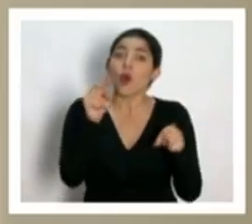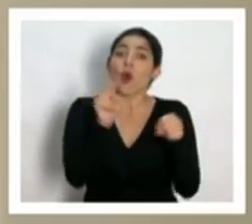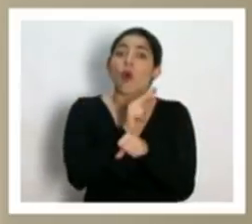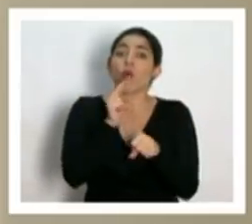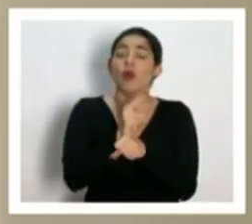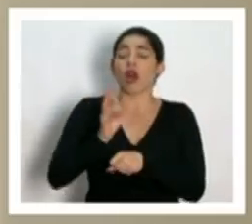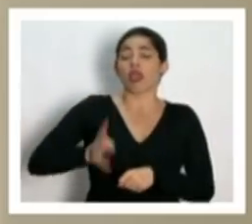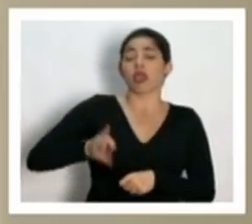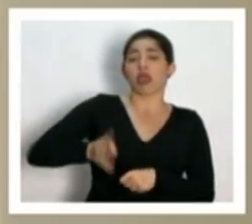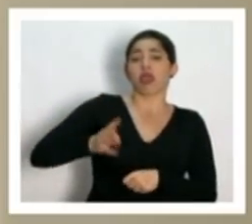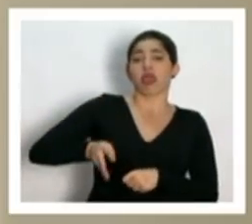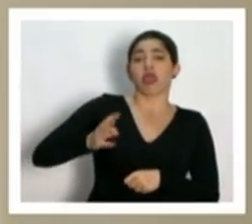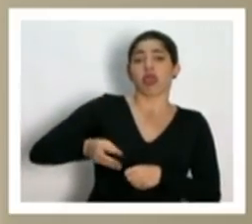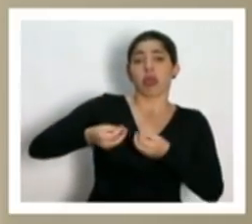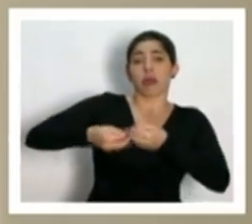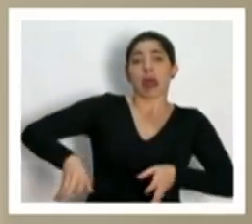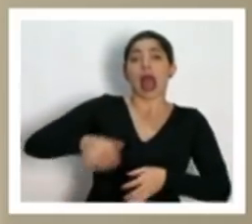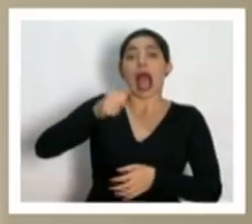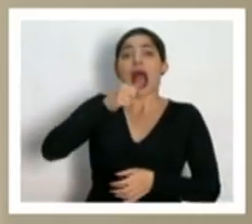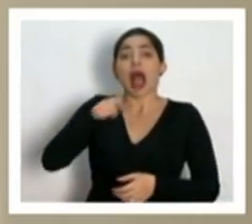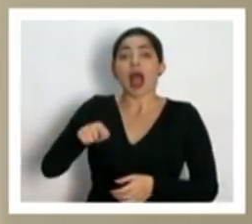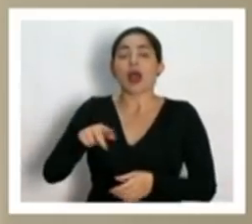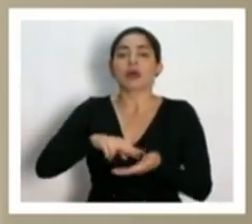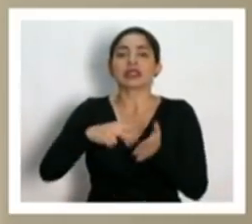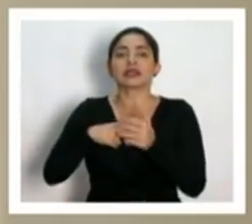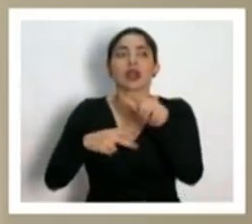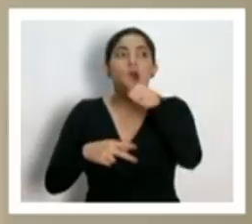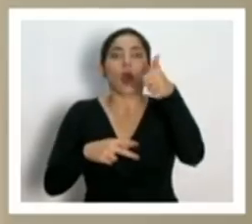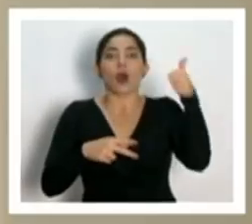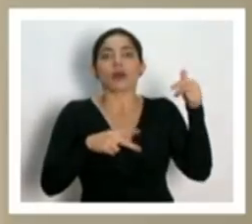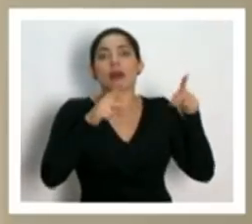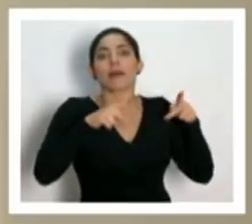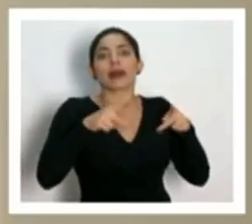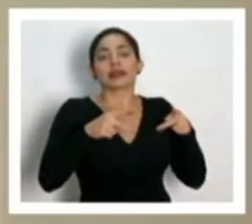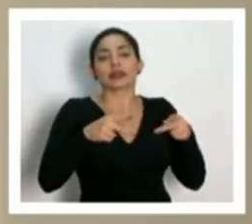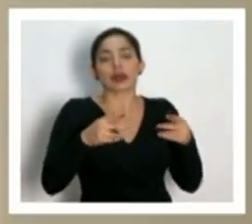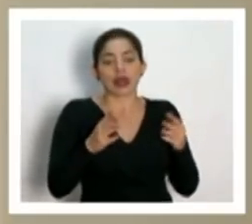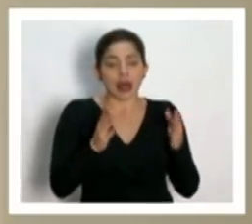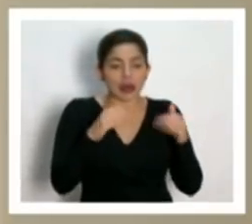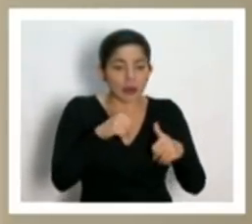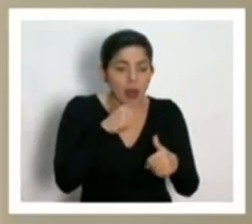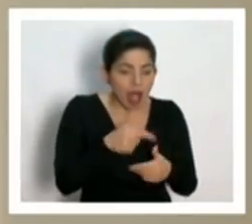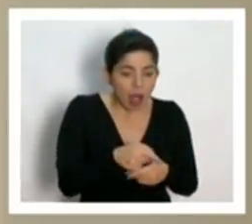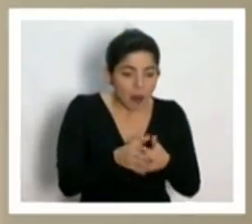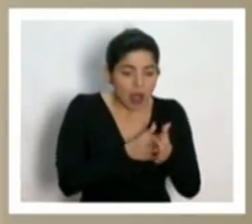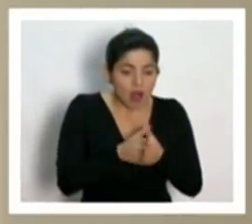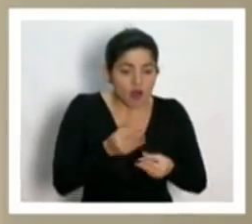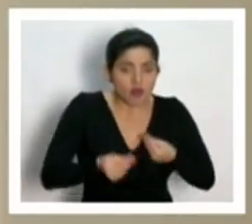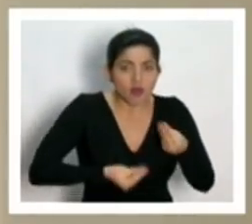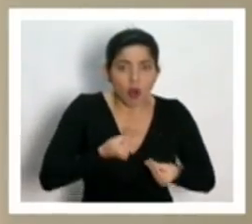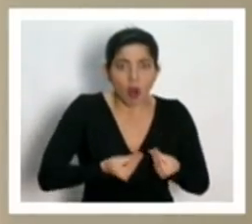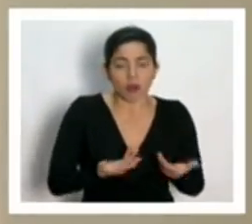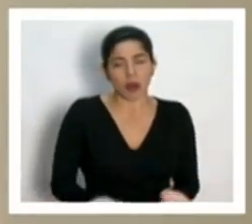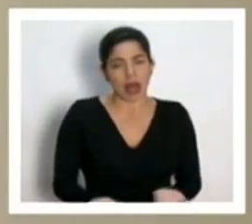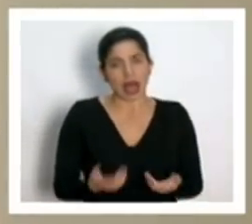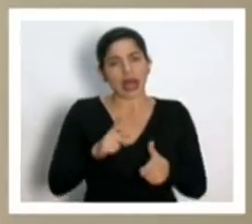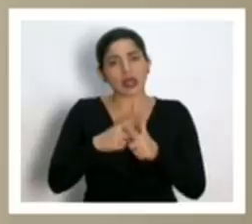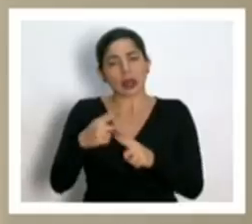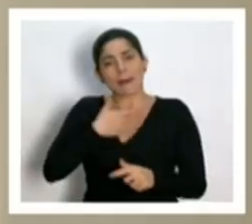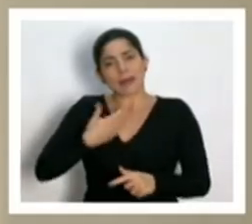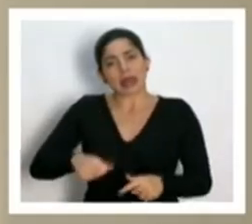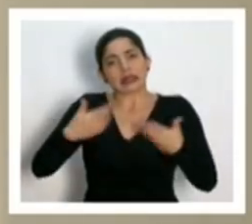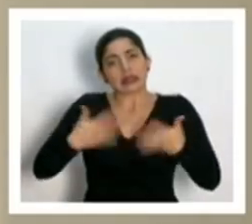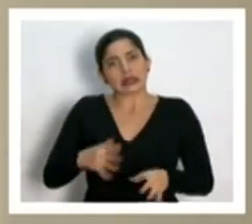irracional hace justamente que otras personas no puedan lavarse las manos como debe ser. Así que ya el presidente lo dijo muy